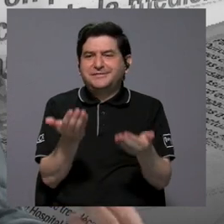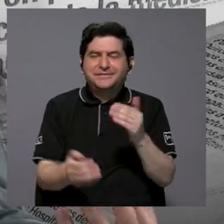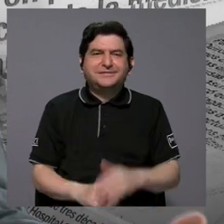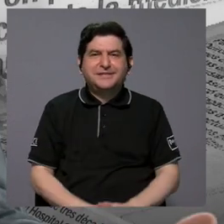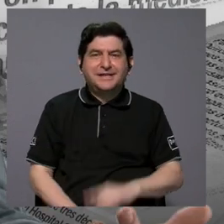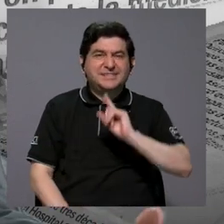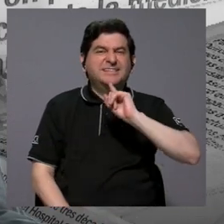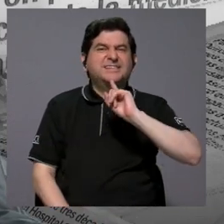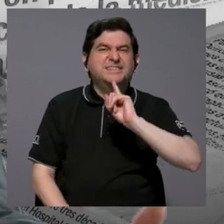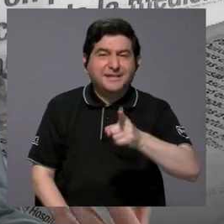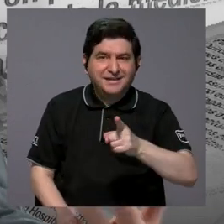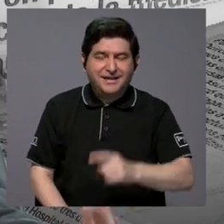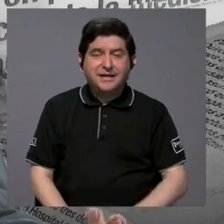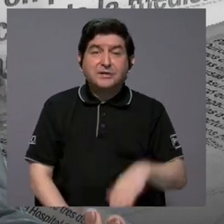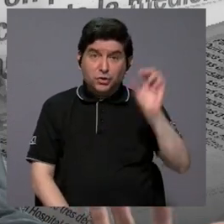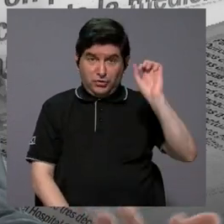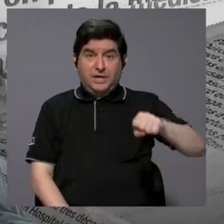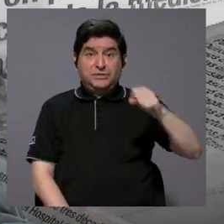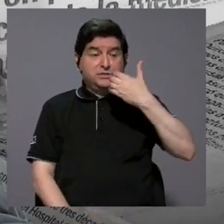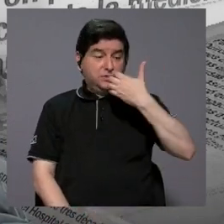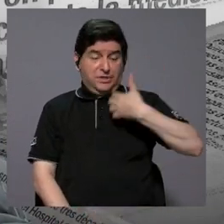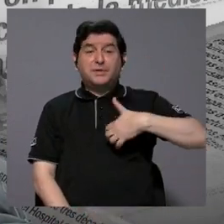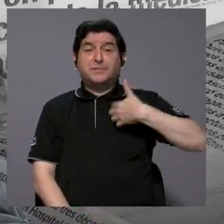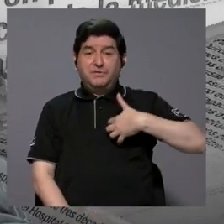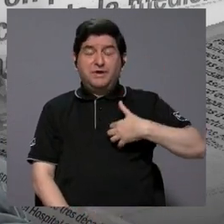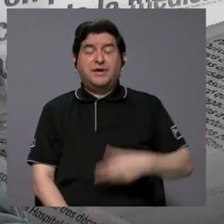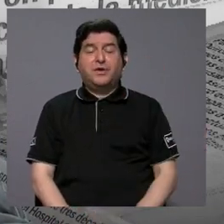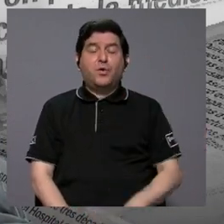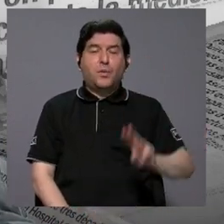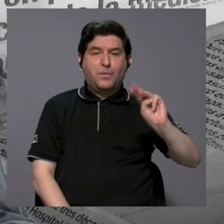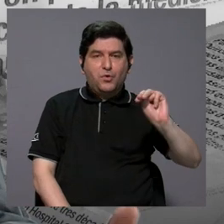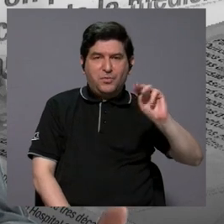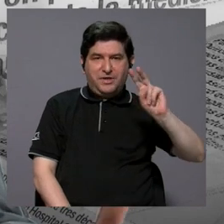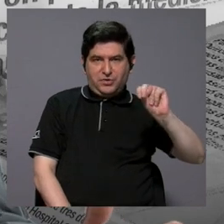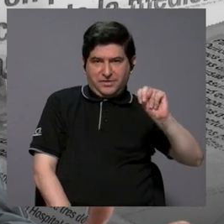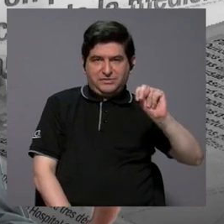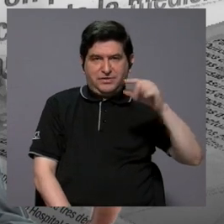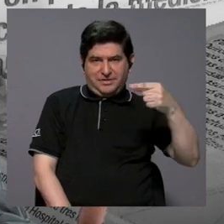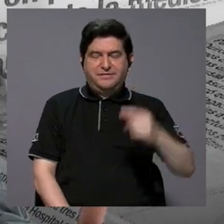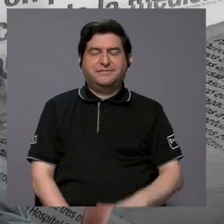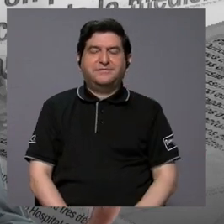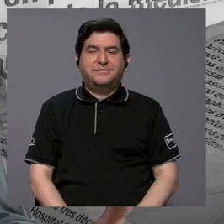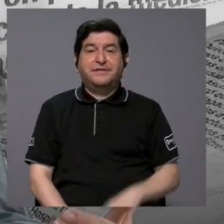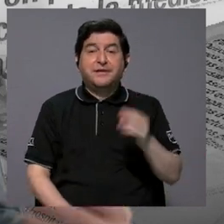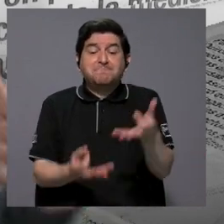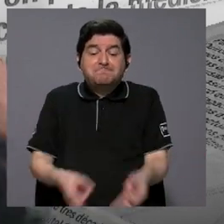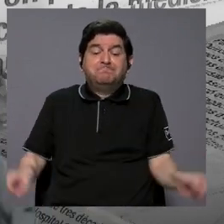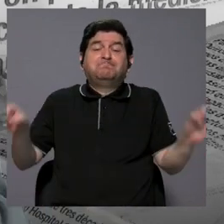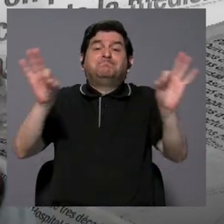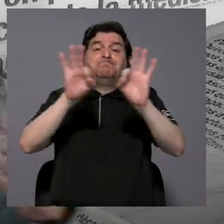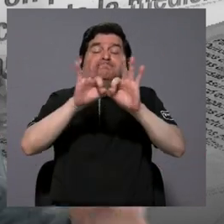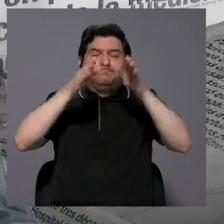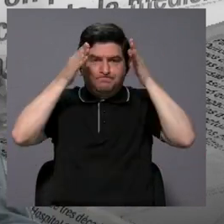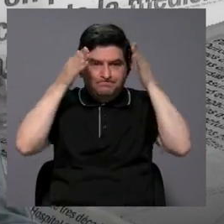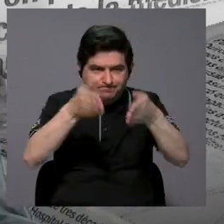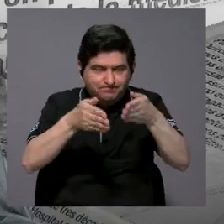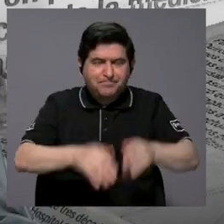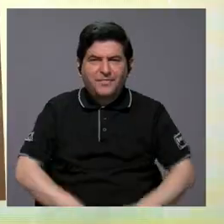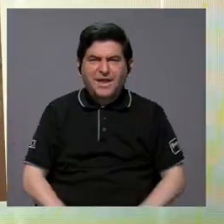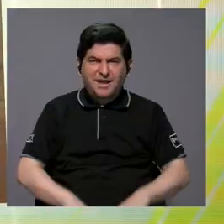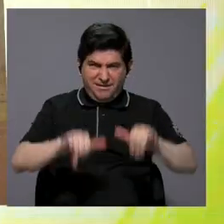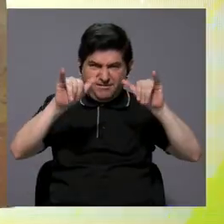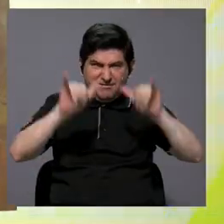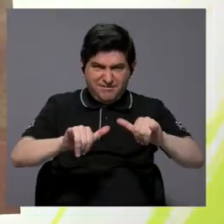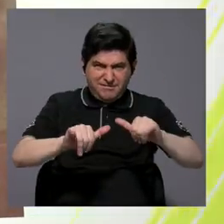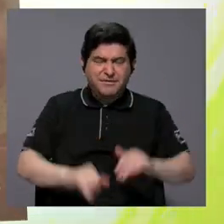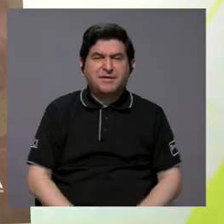esta declaratoria, que no tienen este privilegio que sí tiene Guayao y es por eso que es importante enfocarse en la conservación,